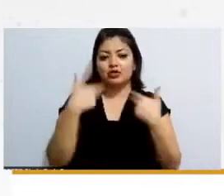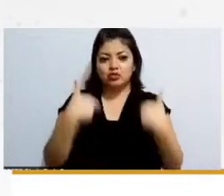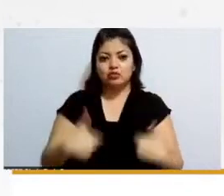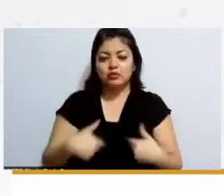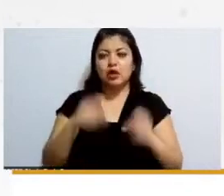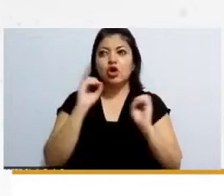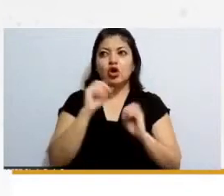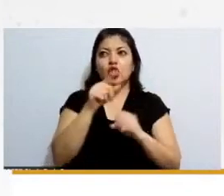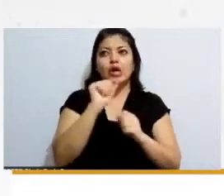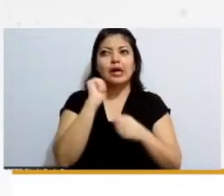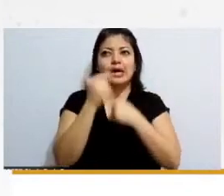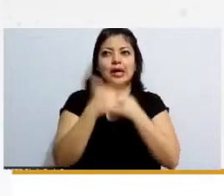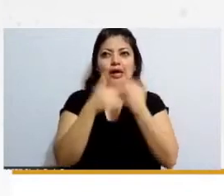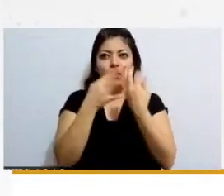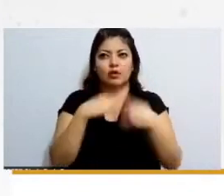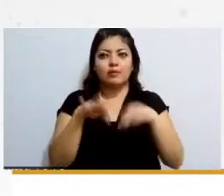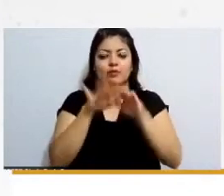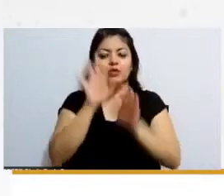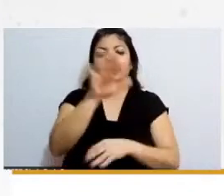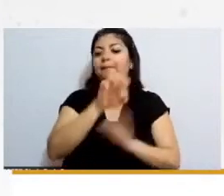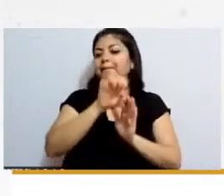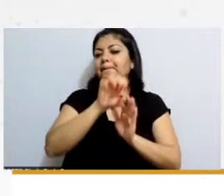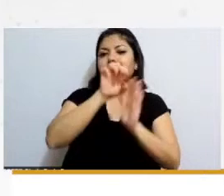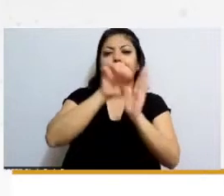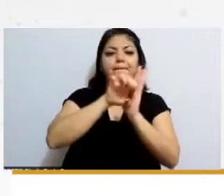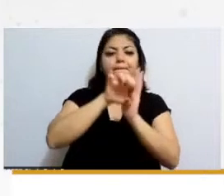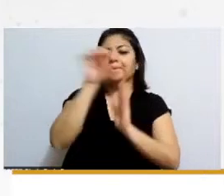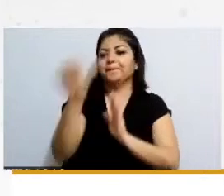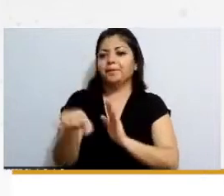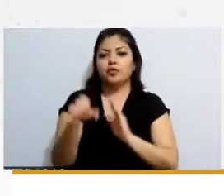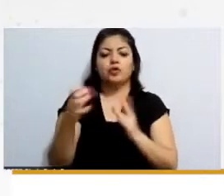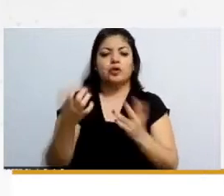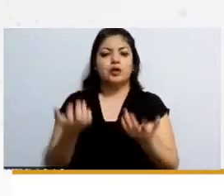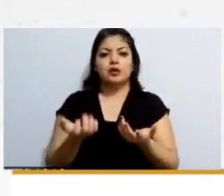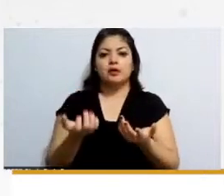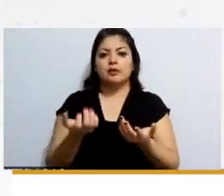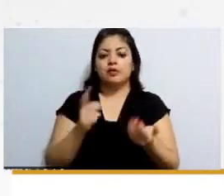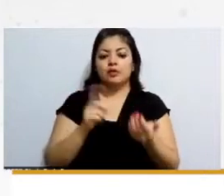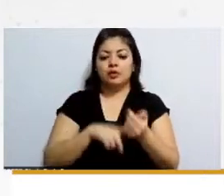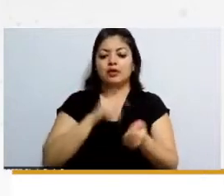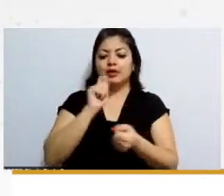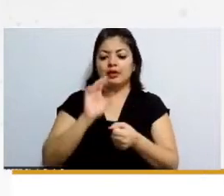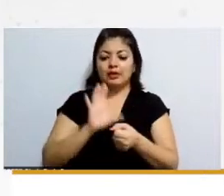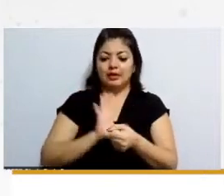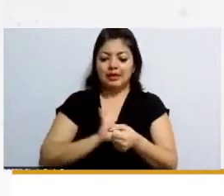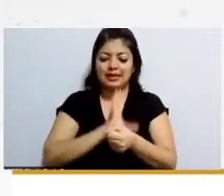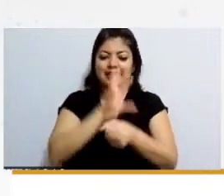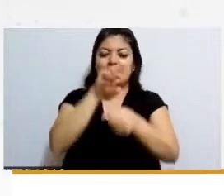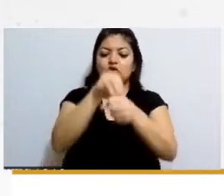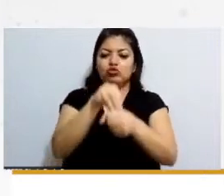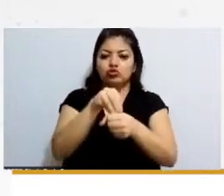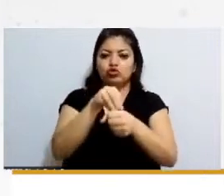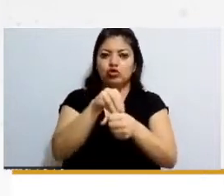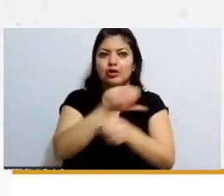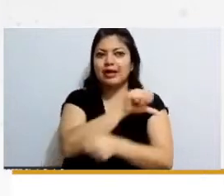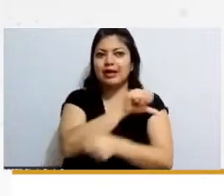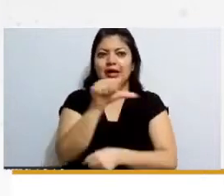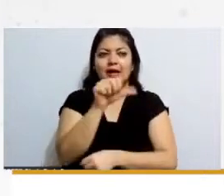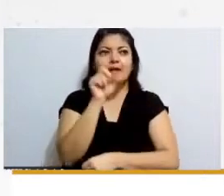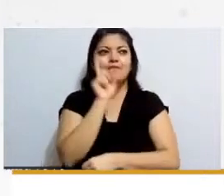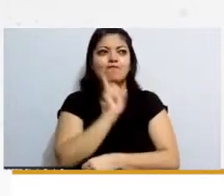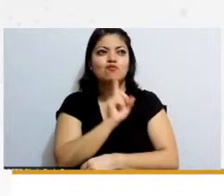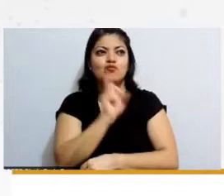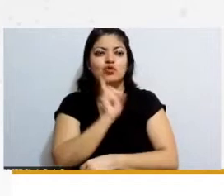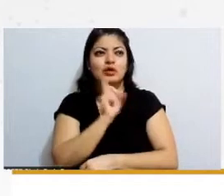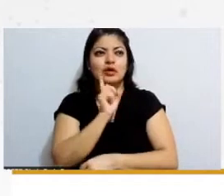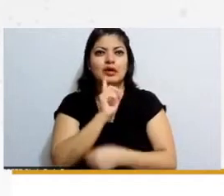me refiero por ejemplo a esta inclusión de la perspectiva de género en el análisis de este tipo de